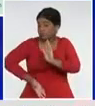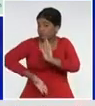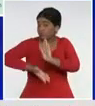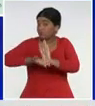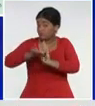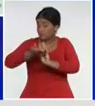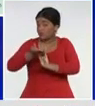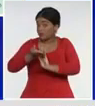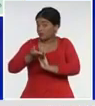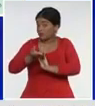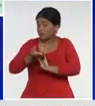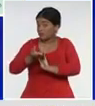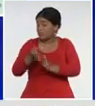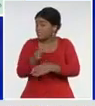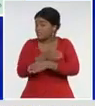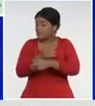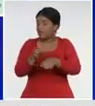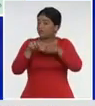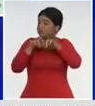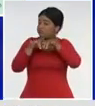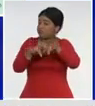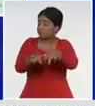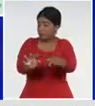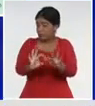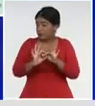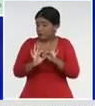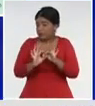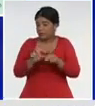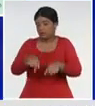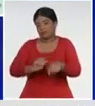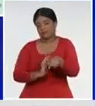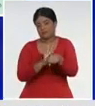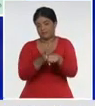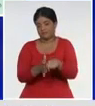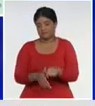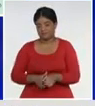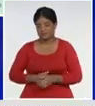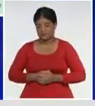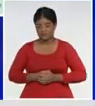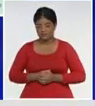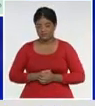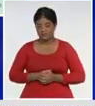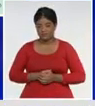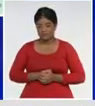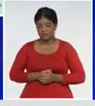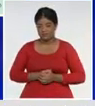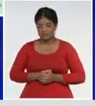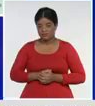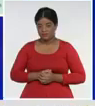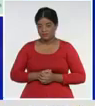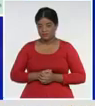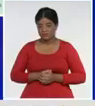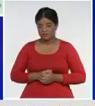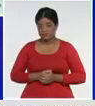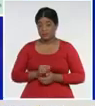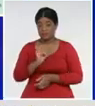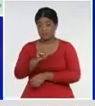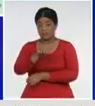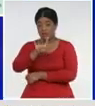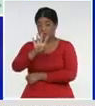cual, traduce, la transmisión, que está enfrentando, este territorio, además, los 114 casos,